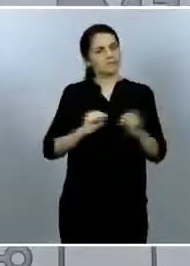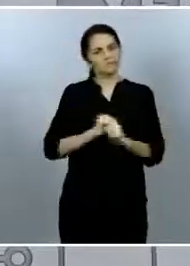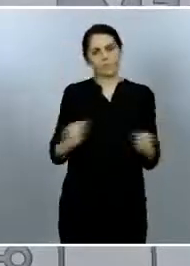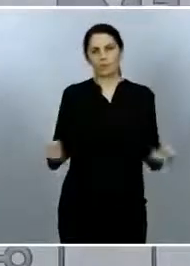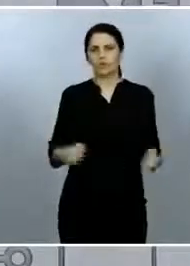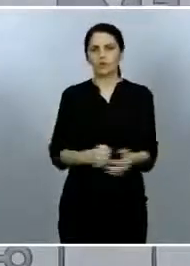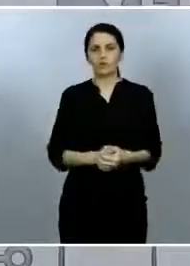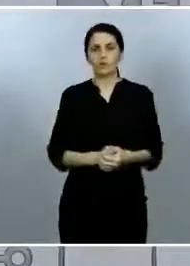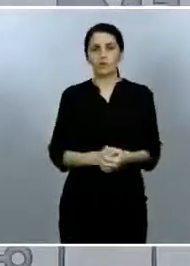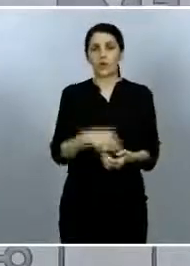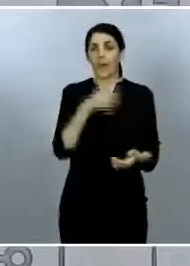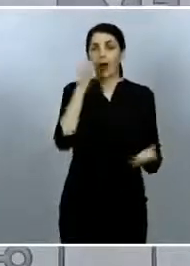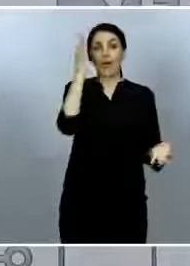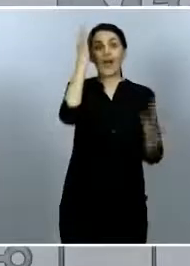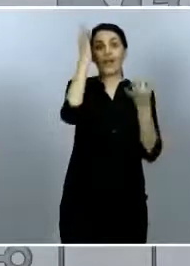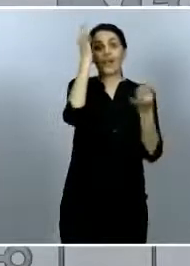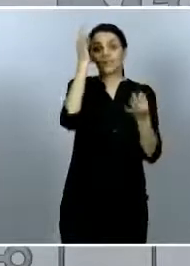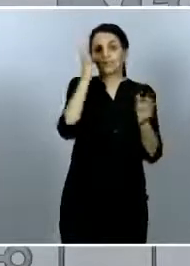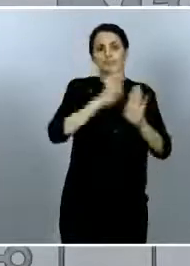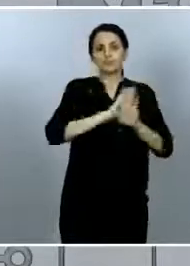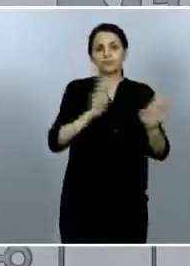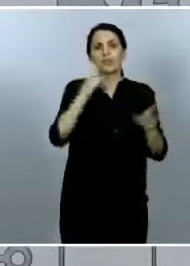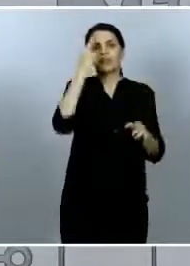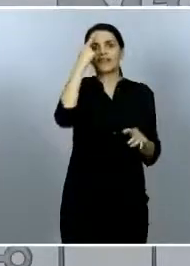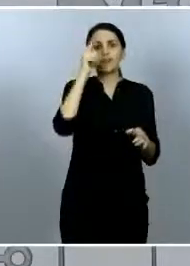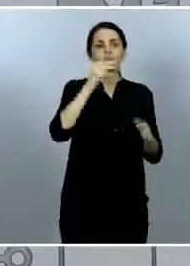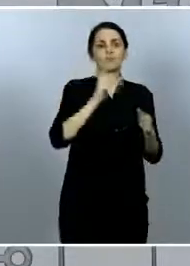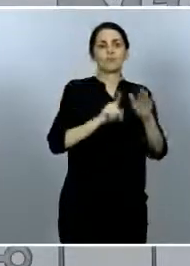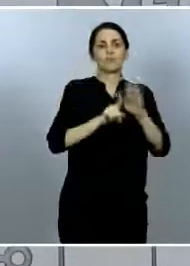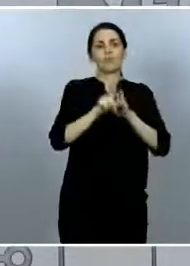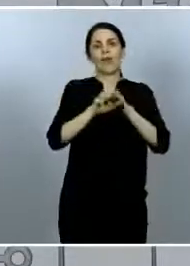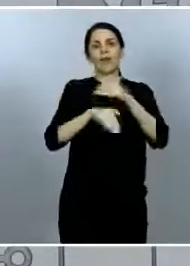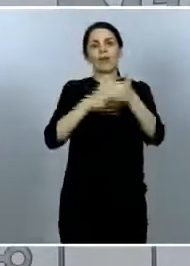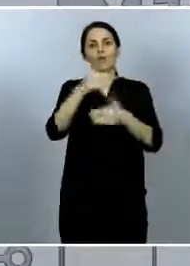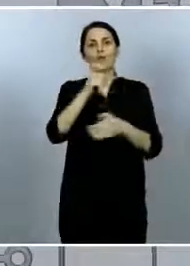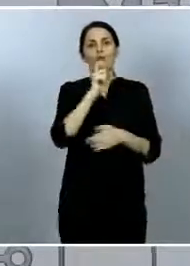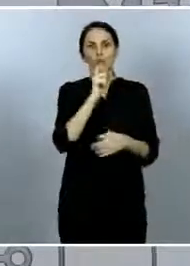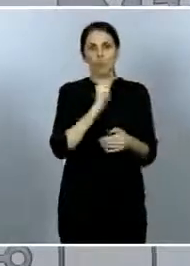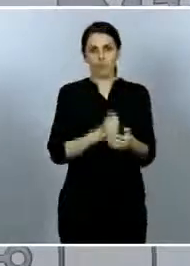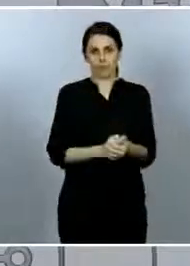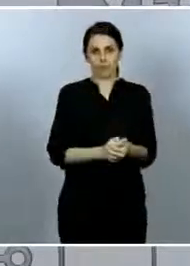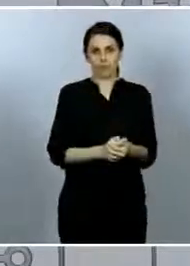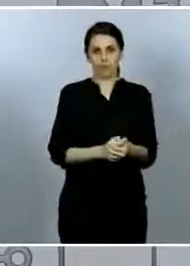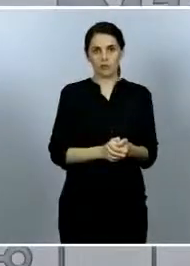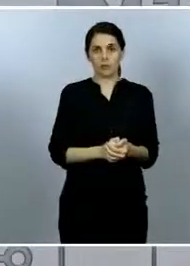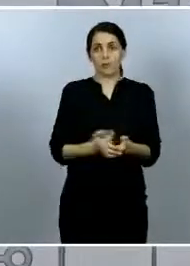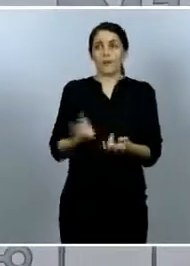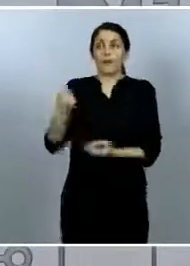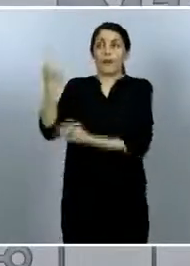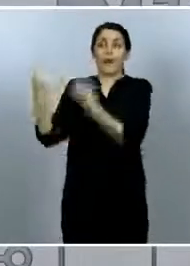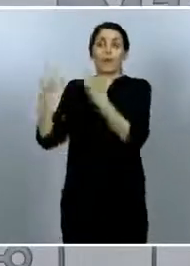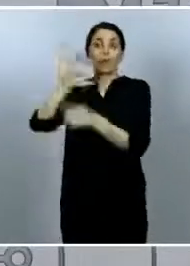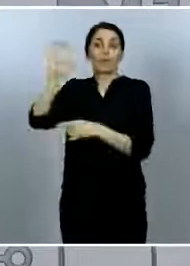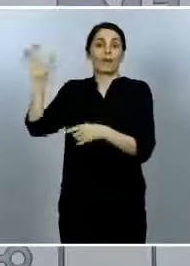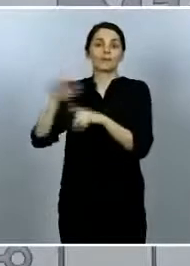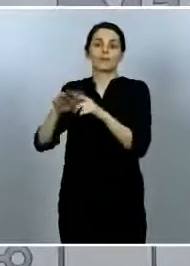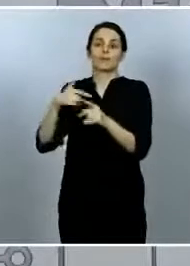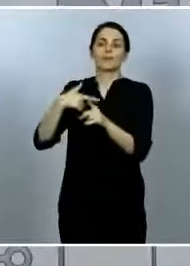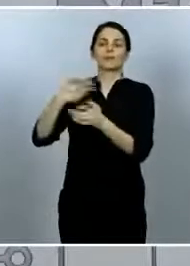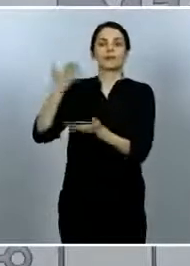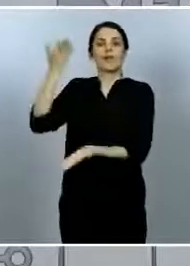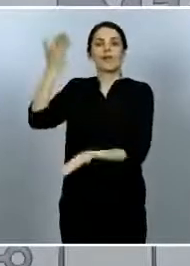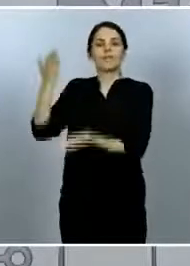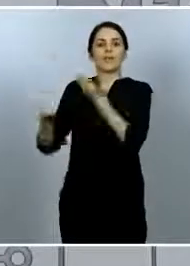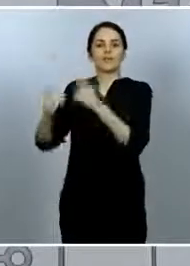y que queremos valorar esas evoluciones si en un país se valora con los muy muy graves y en otro se valora con los moderados eso es otra